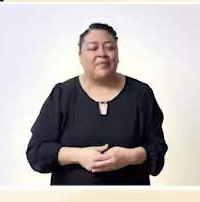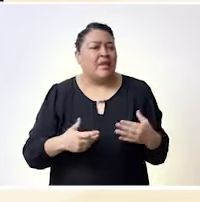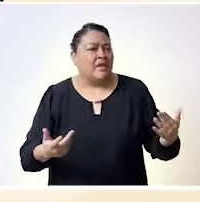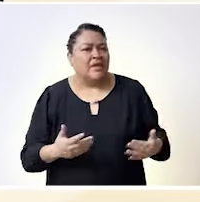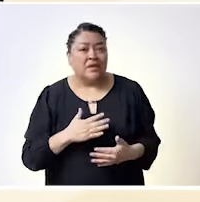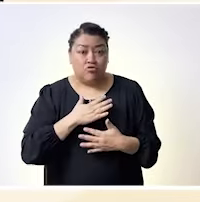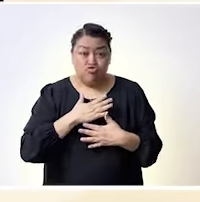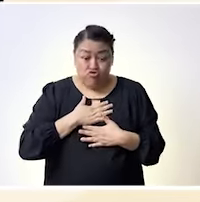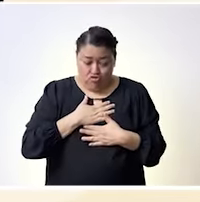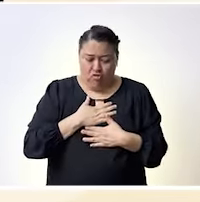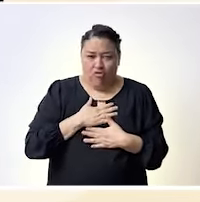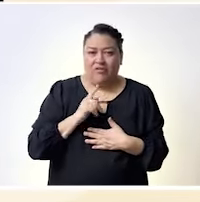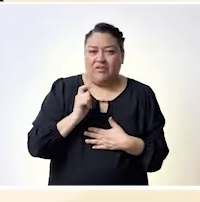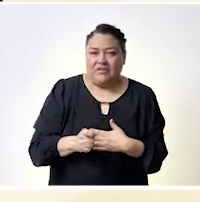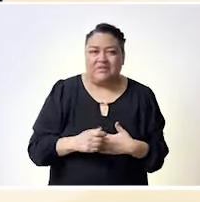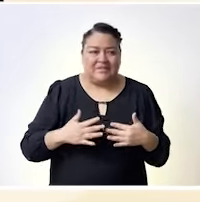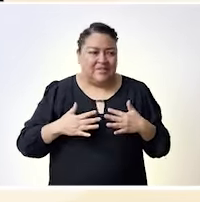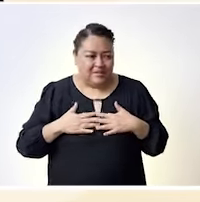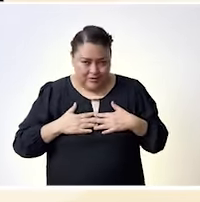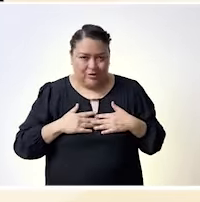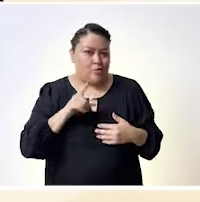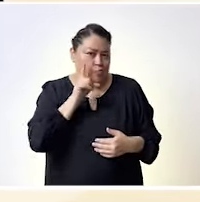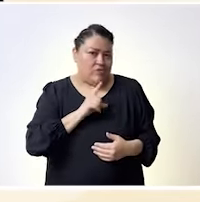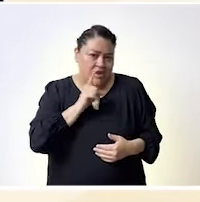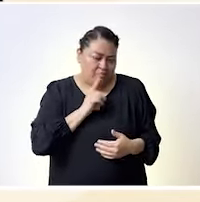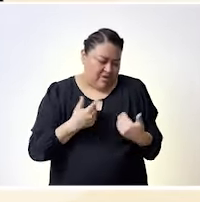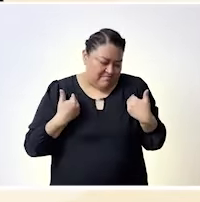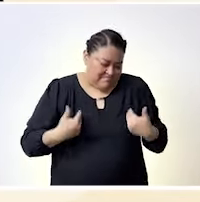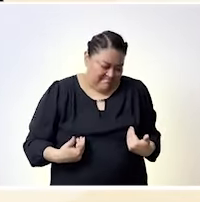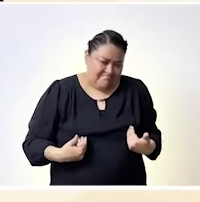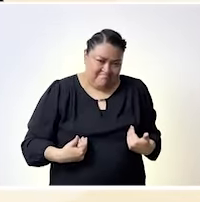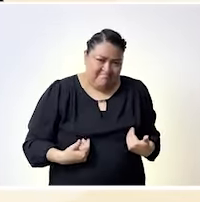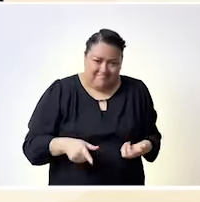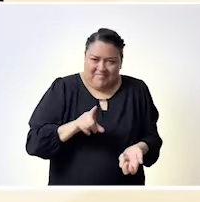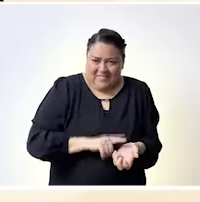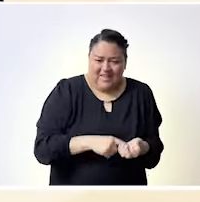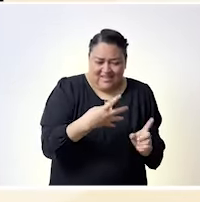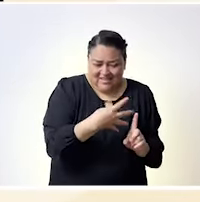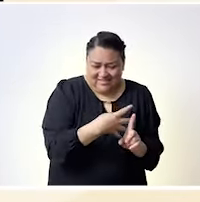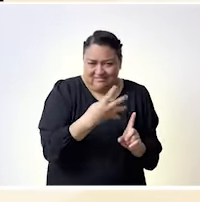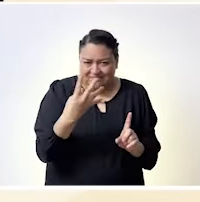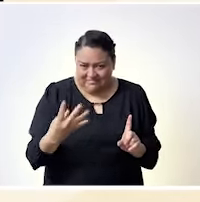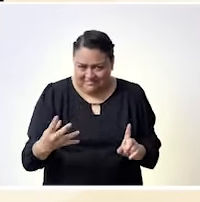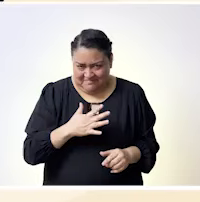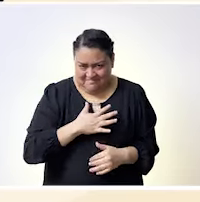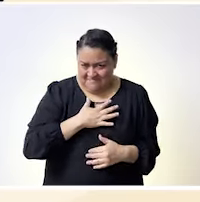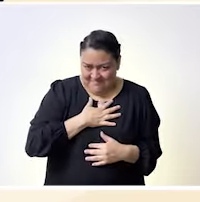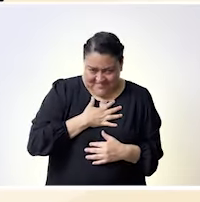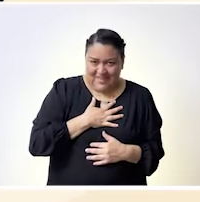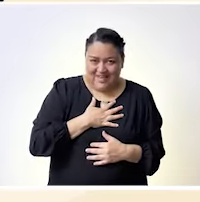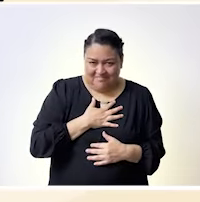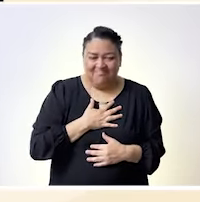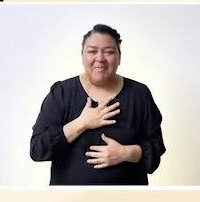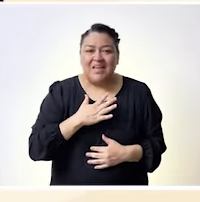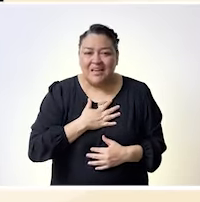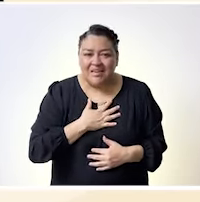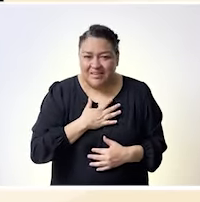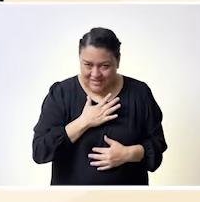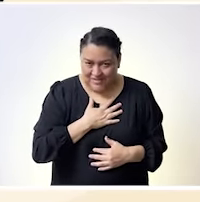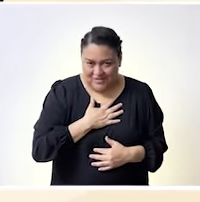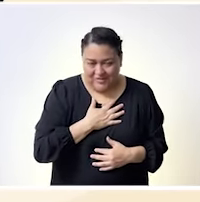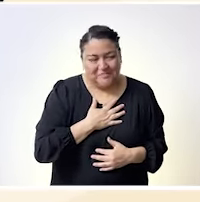una boca en sus casas en sus comunidades en sus espacios ¿no? entonces se vuelve un poco este tema